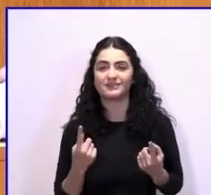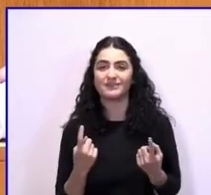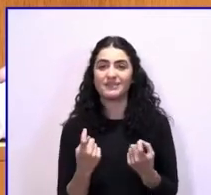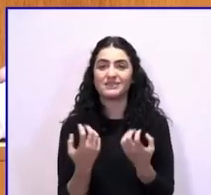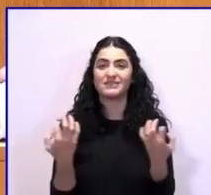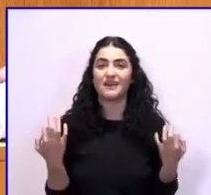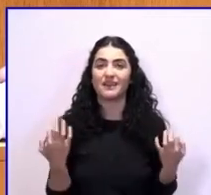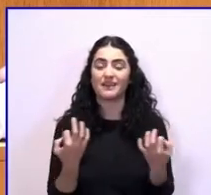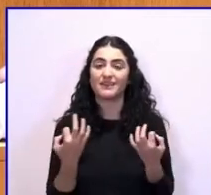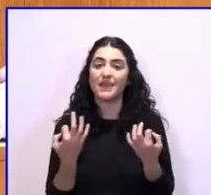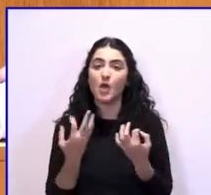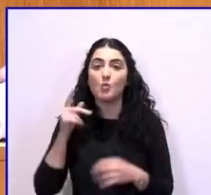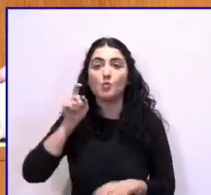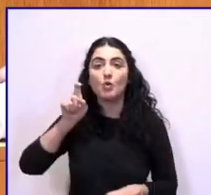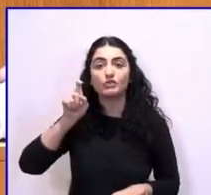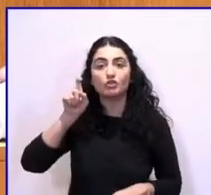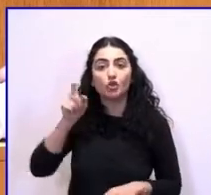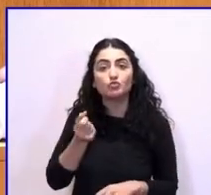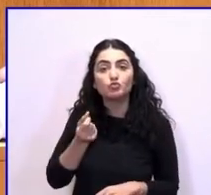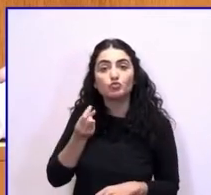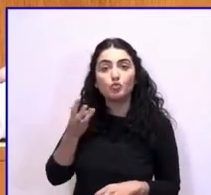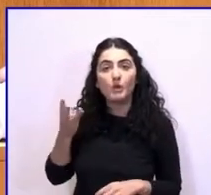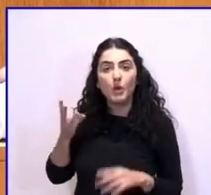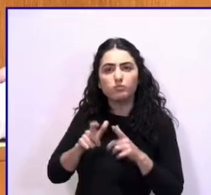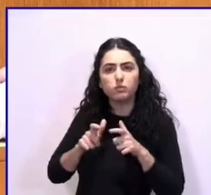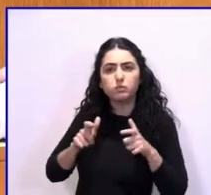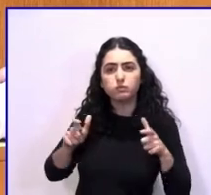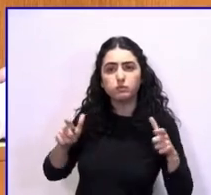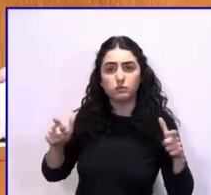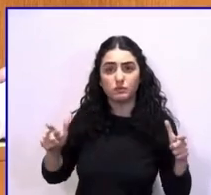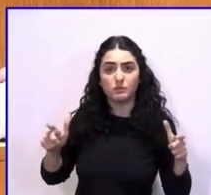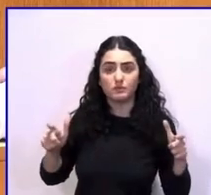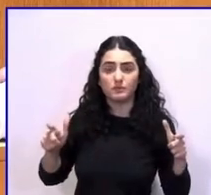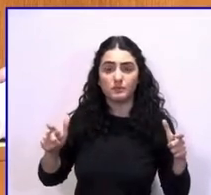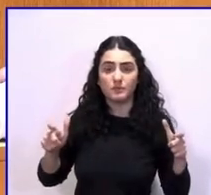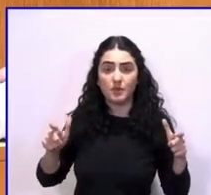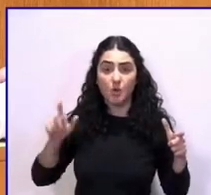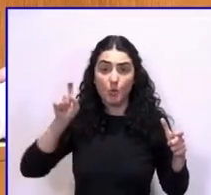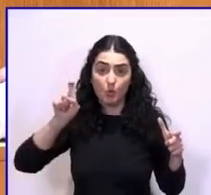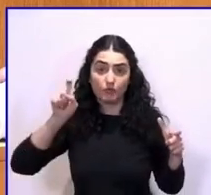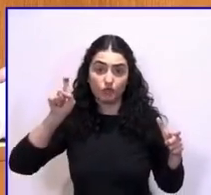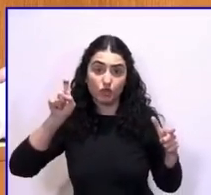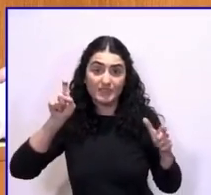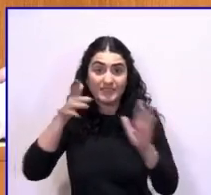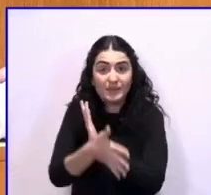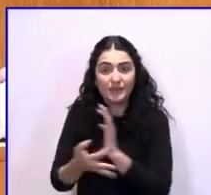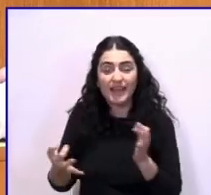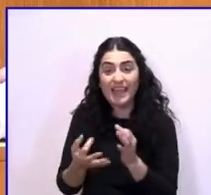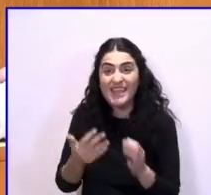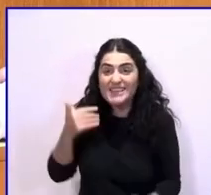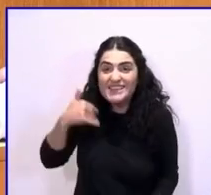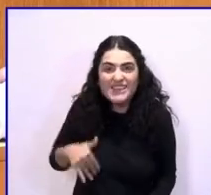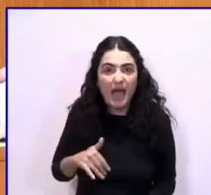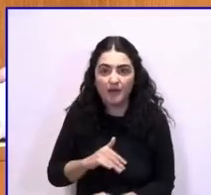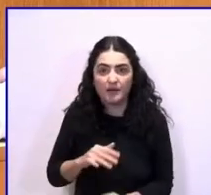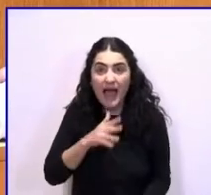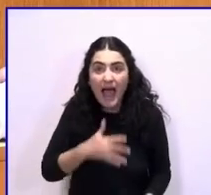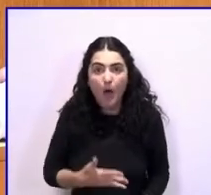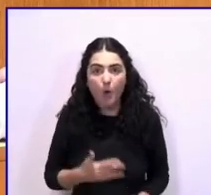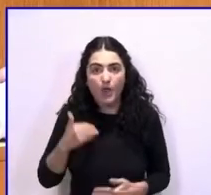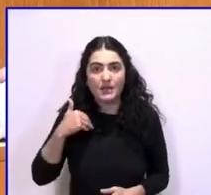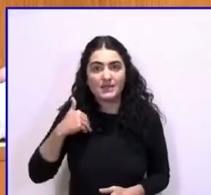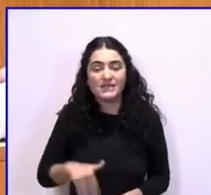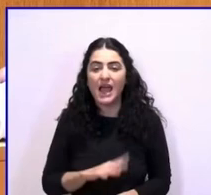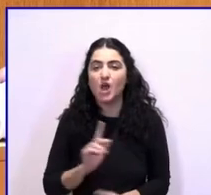más profesores y más profesores significa que desde ya, no en